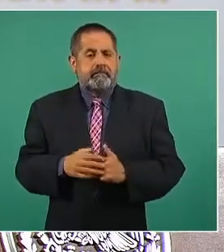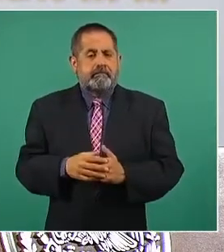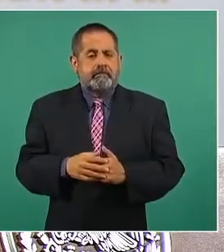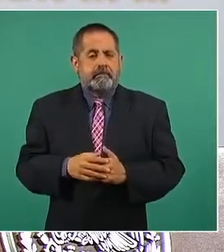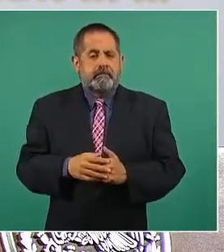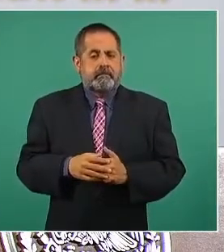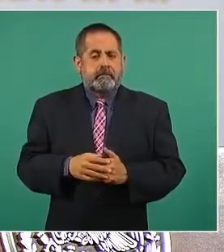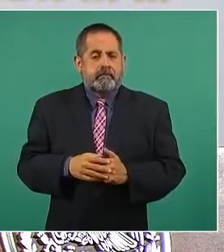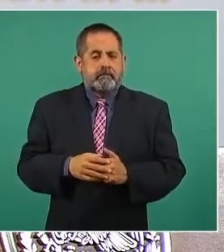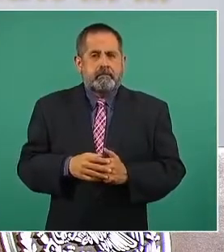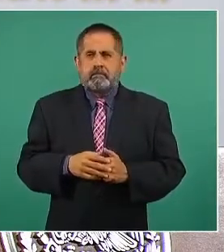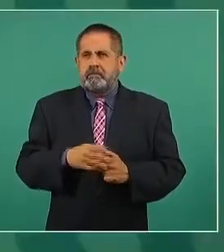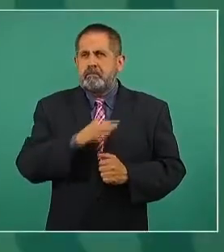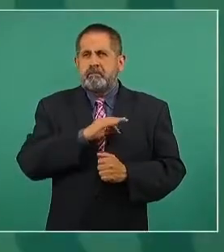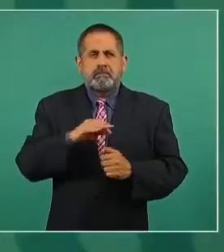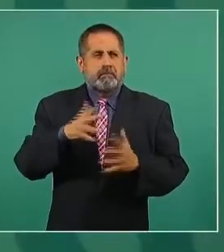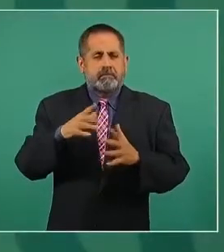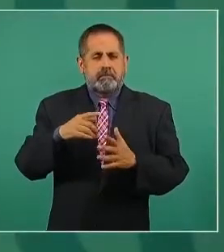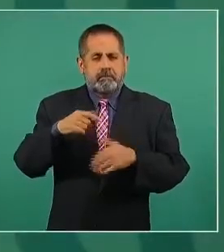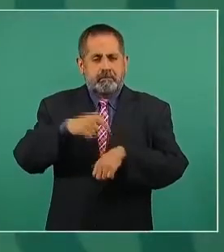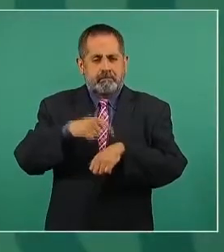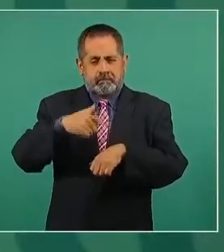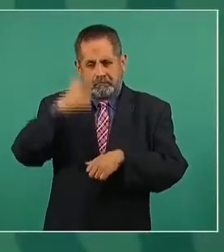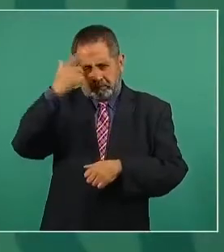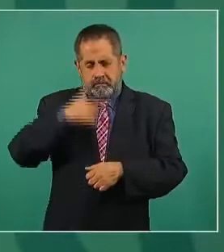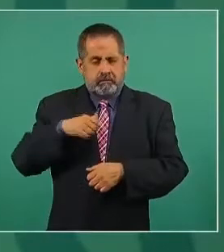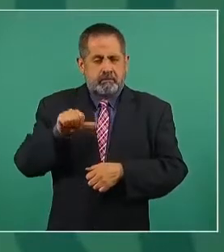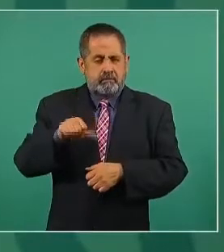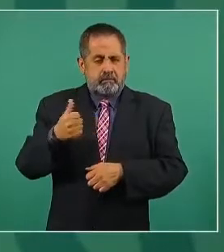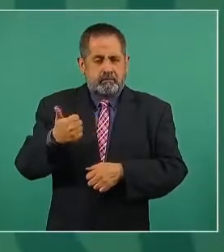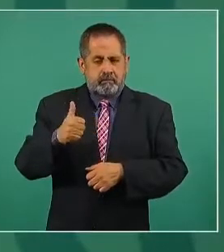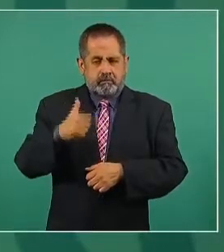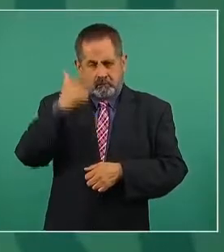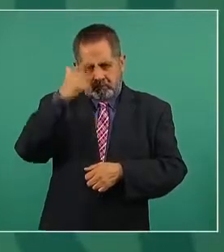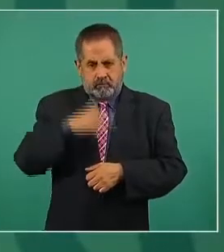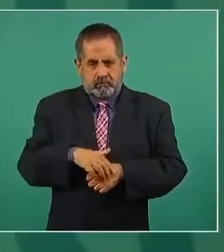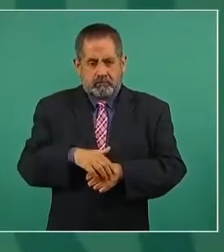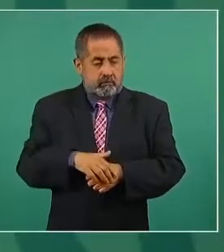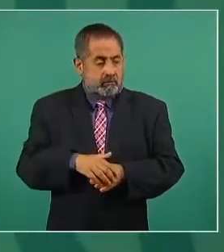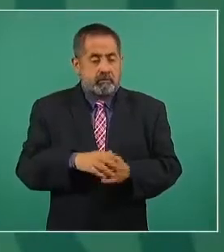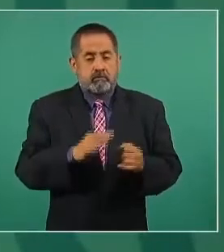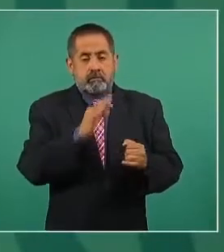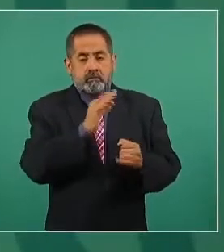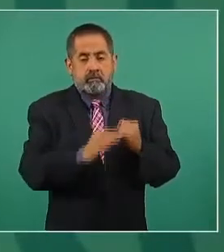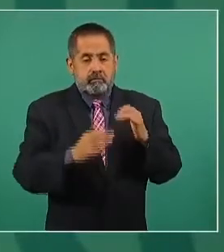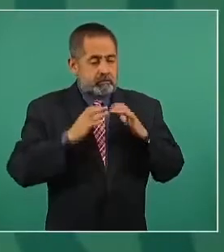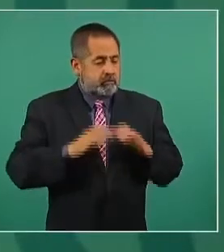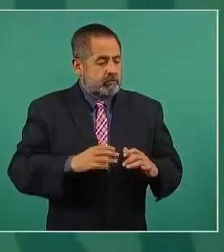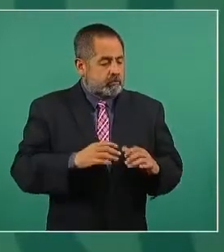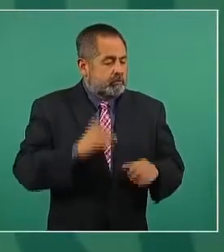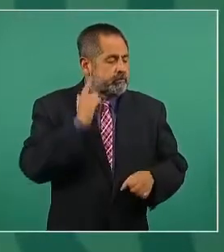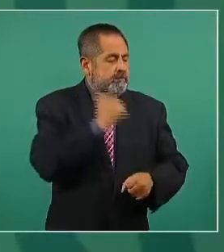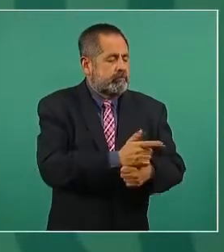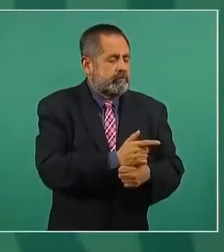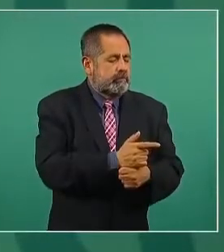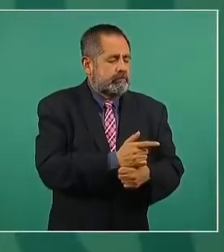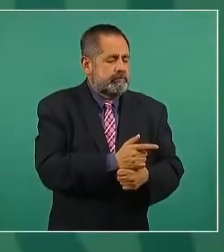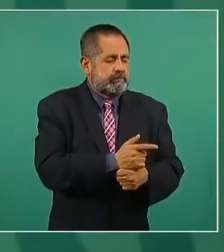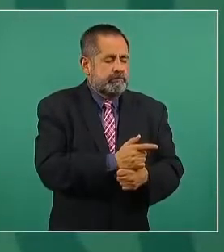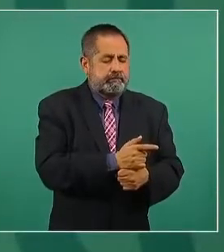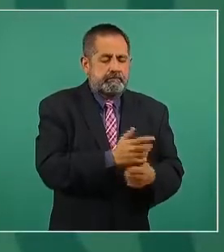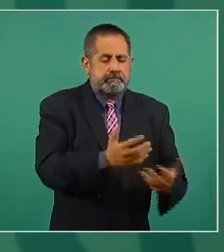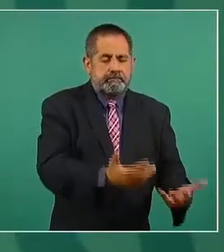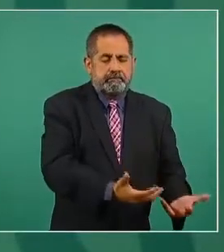Anoche, como a las 11 de la noche, se rescató al último